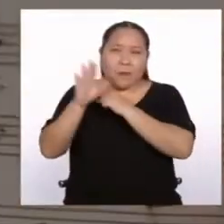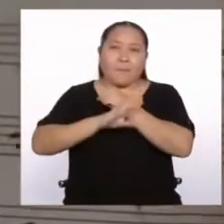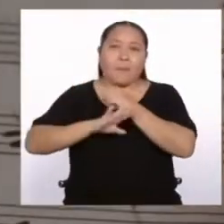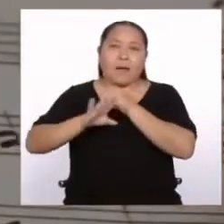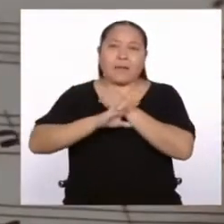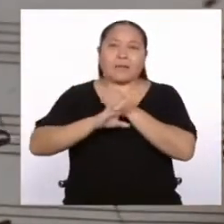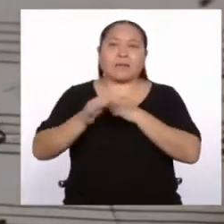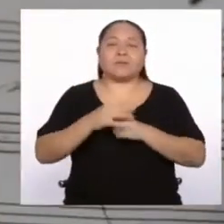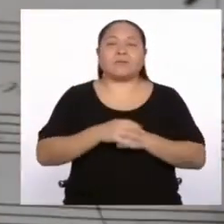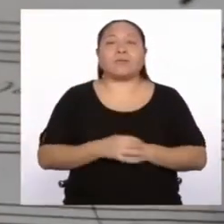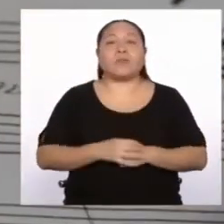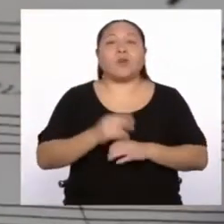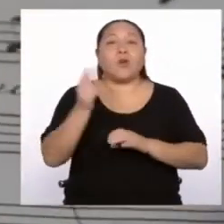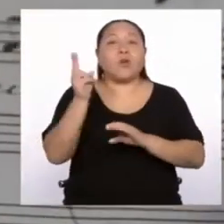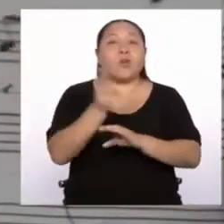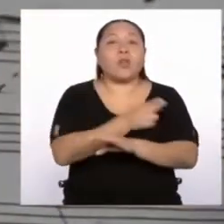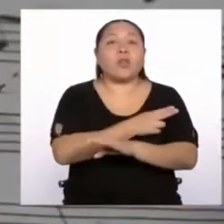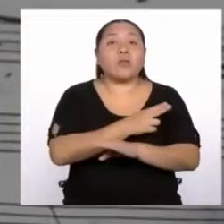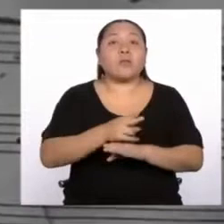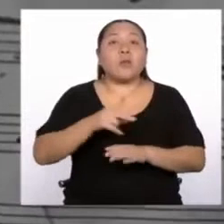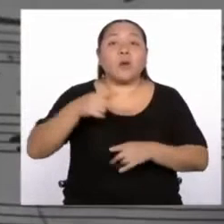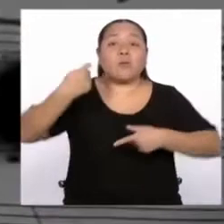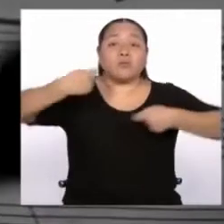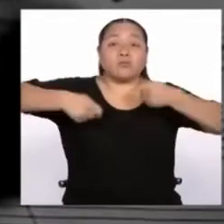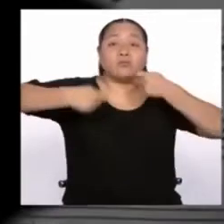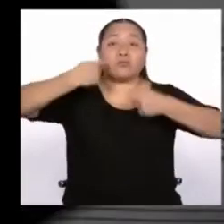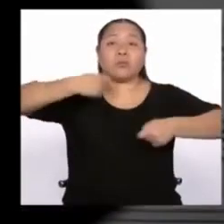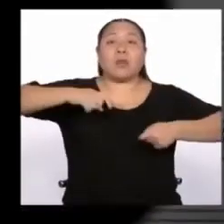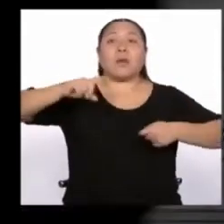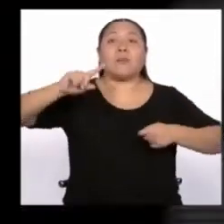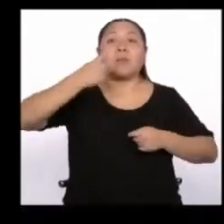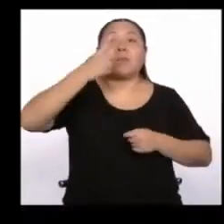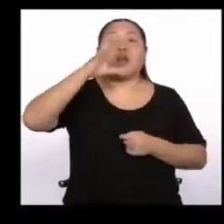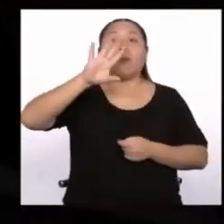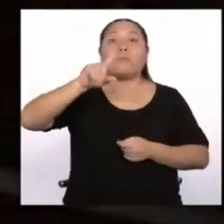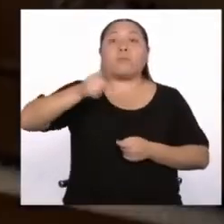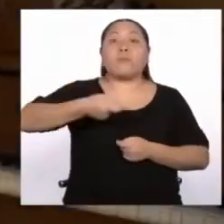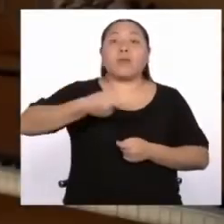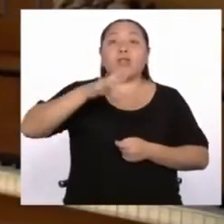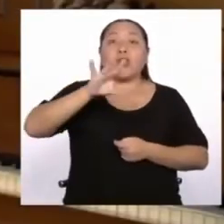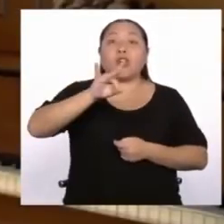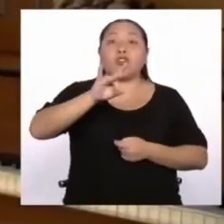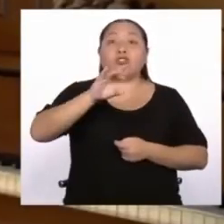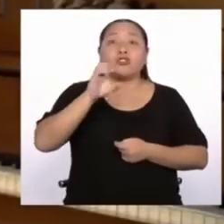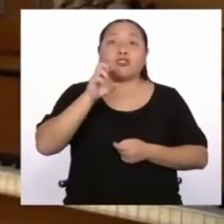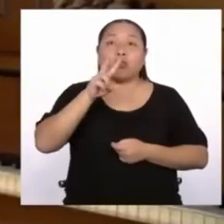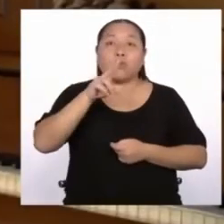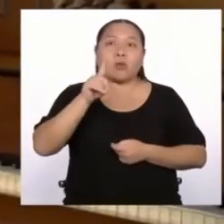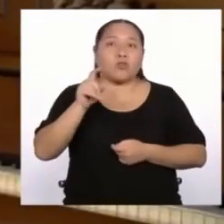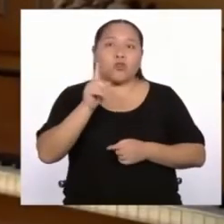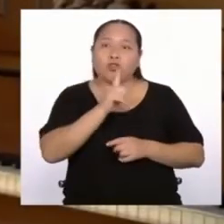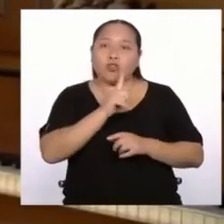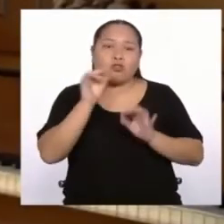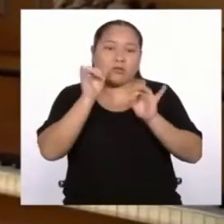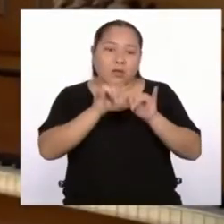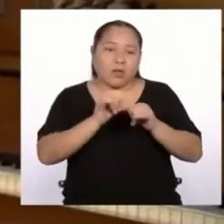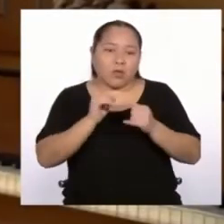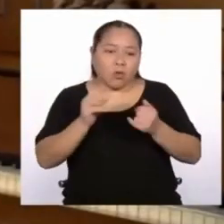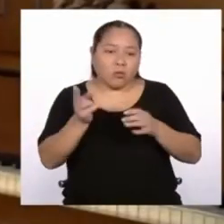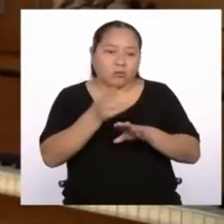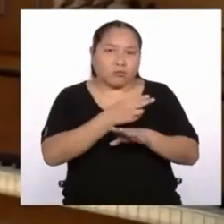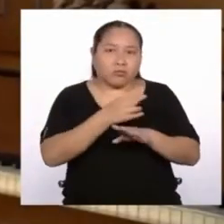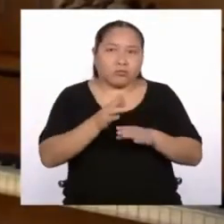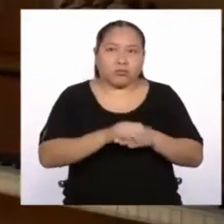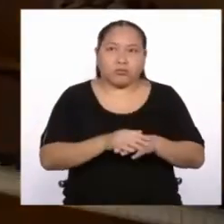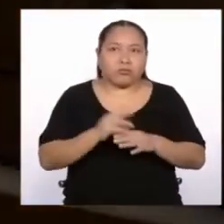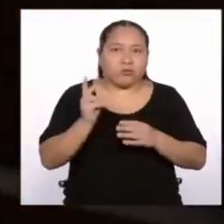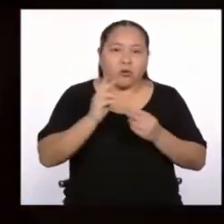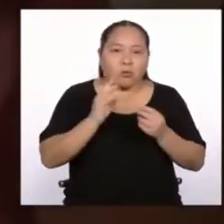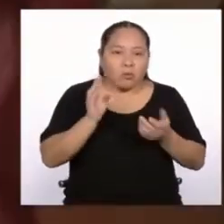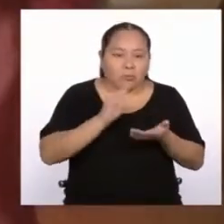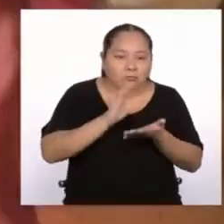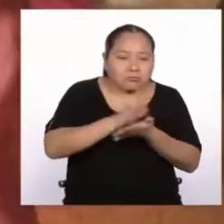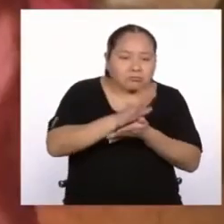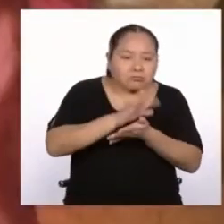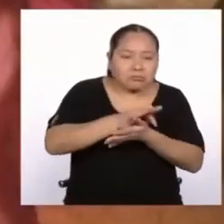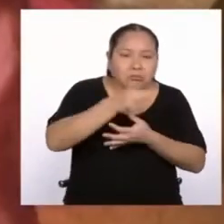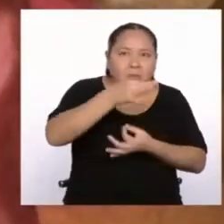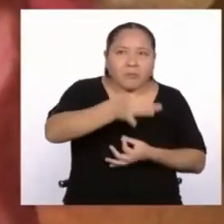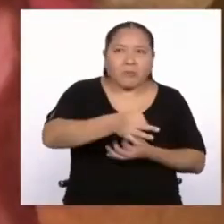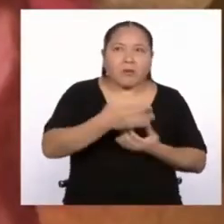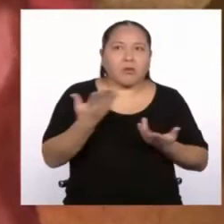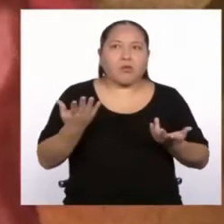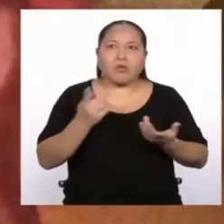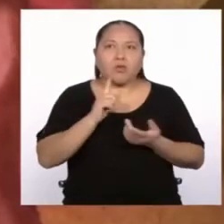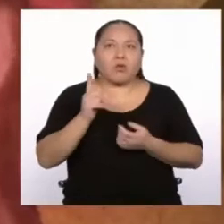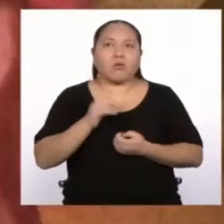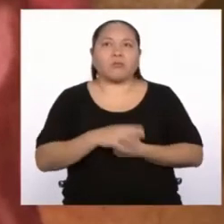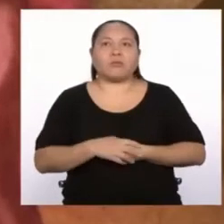Cuando el himno fue tocado por primera vez en 1821, no quedó una versión oficial, no quedó una partitura, ni manuscrita, ni impresa. Y en